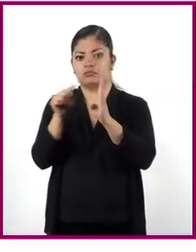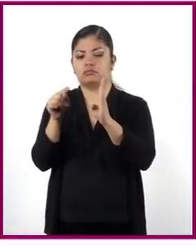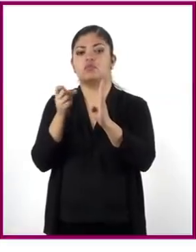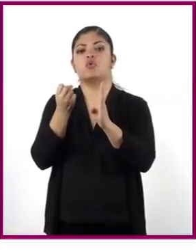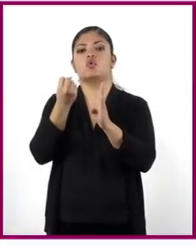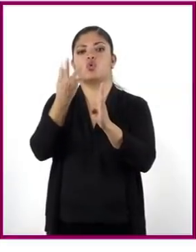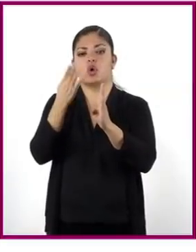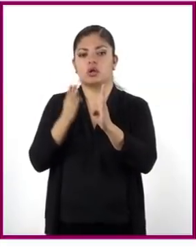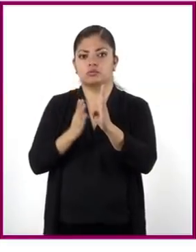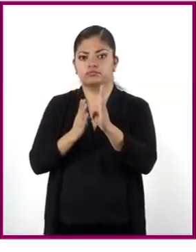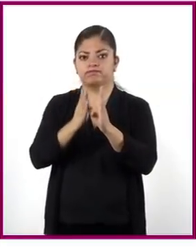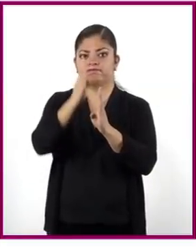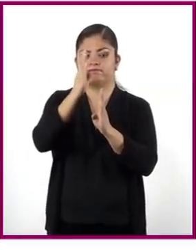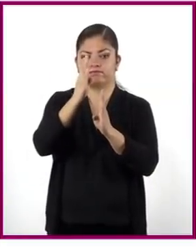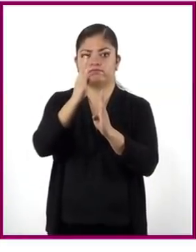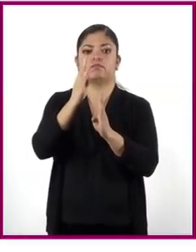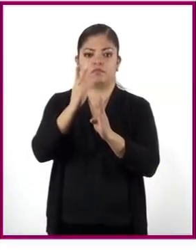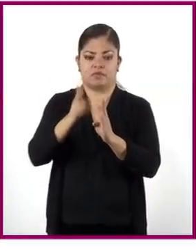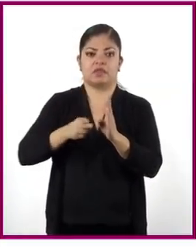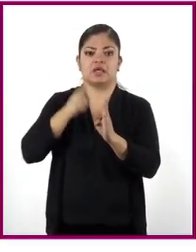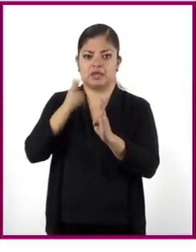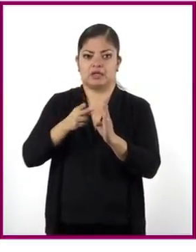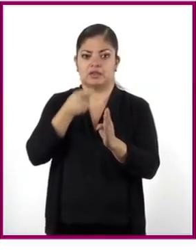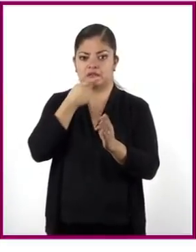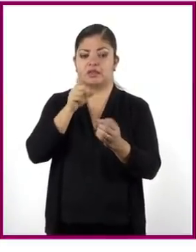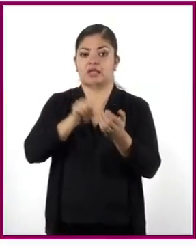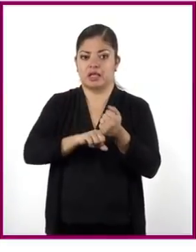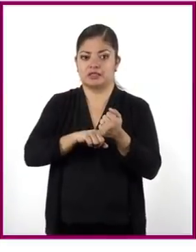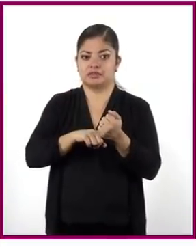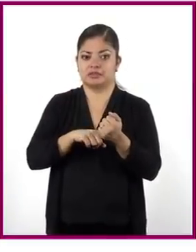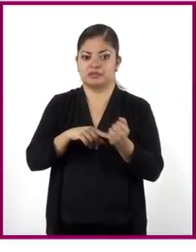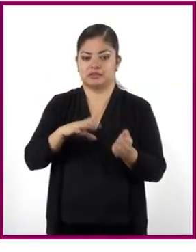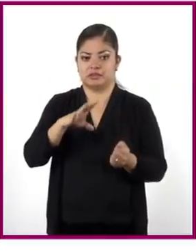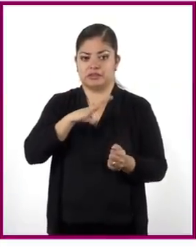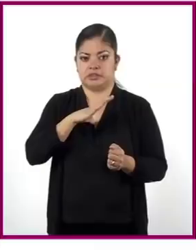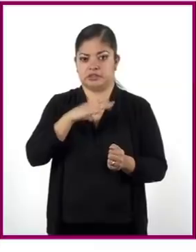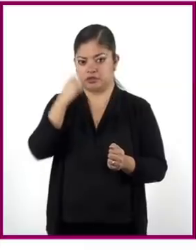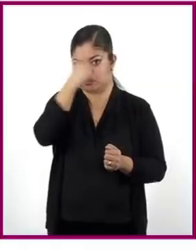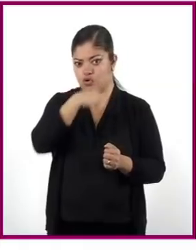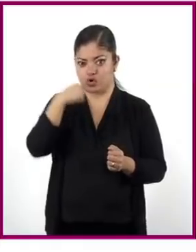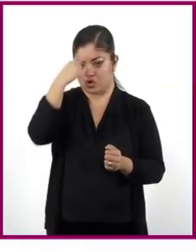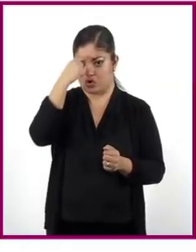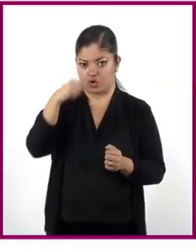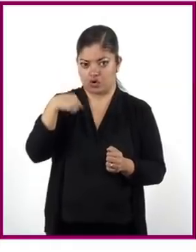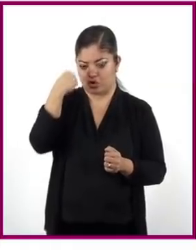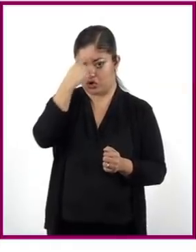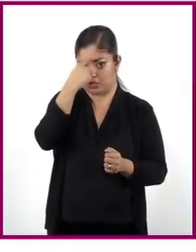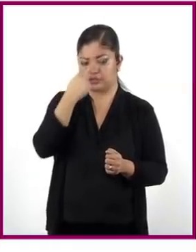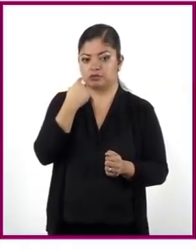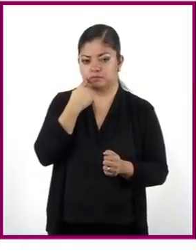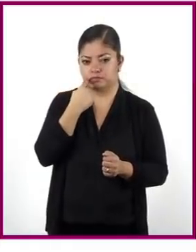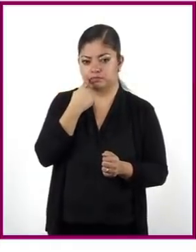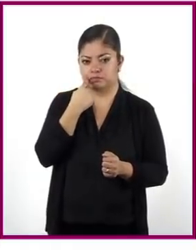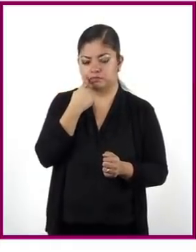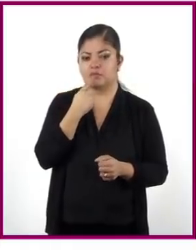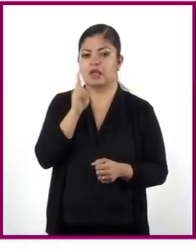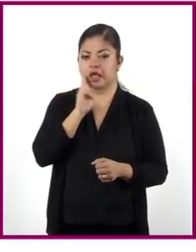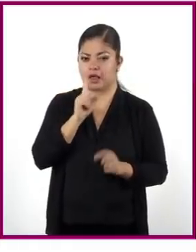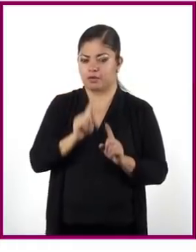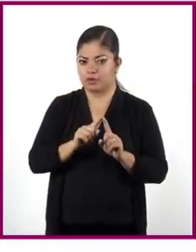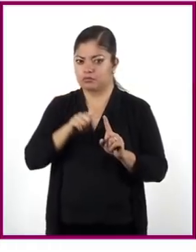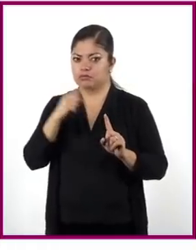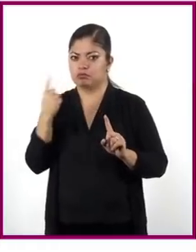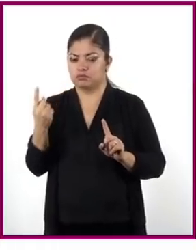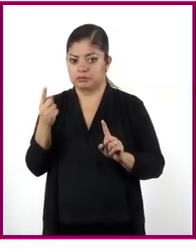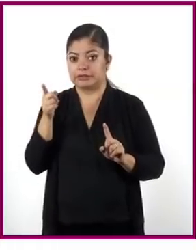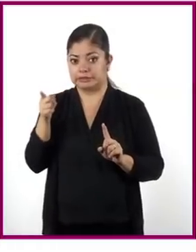avanza el tren en ciertas horas, es decir, la distancia que recorre en ciertas horas. Entonces, se refiere a la segunda coordenada.